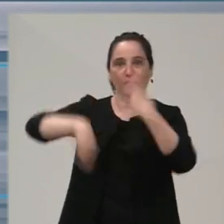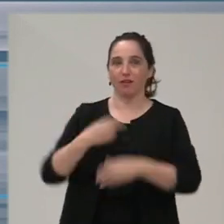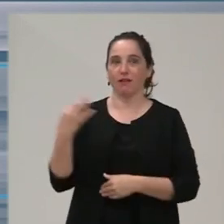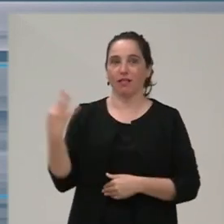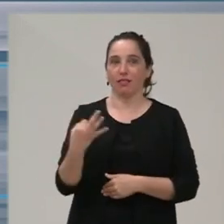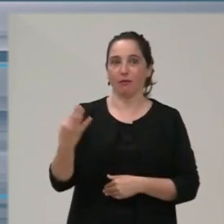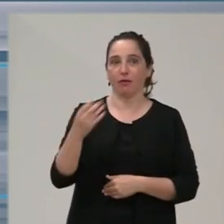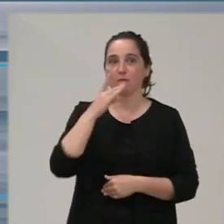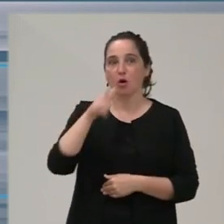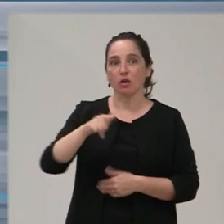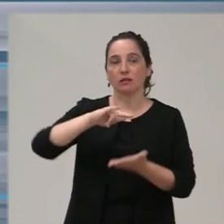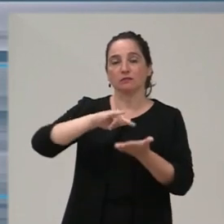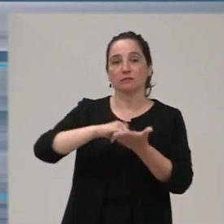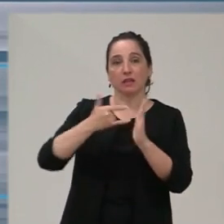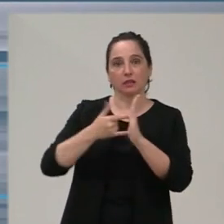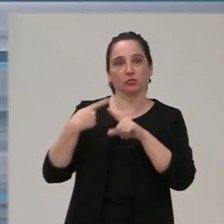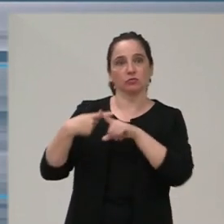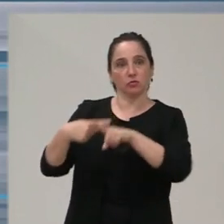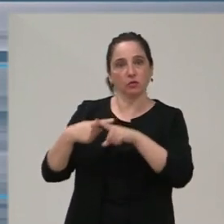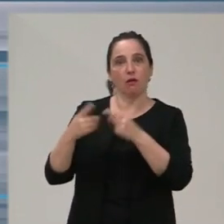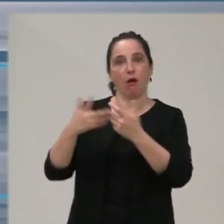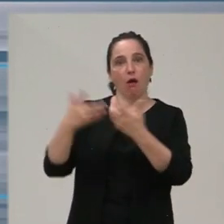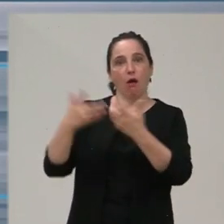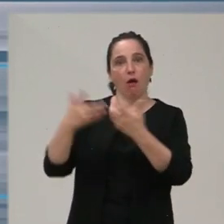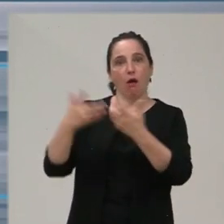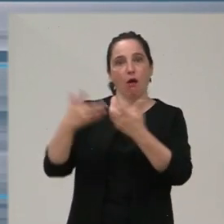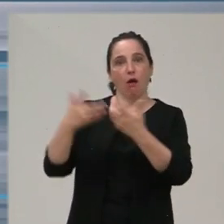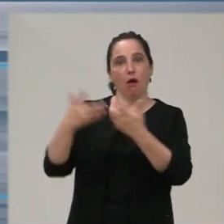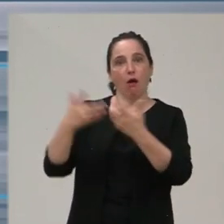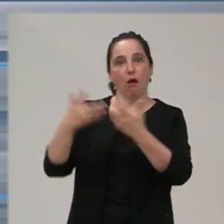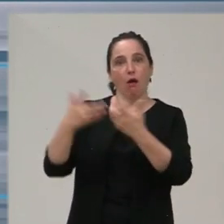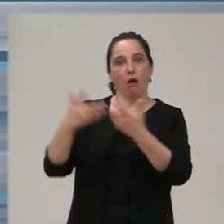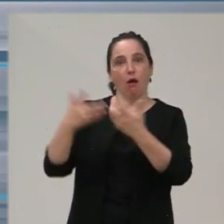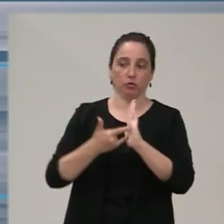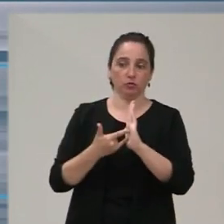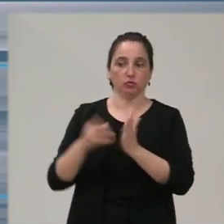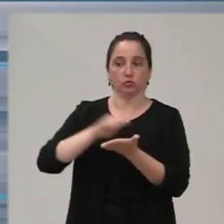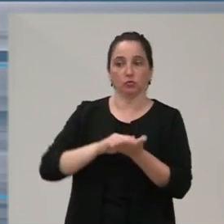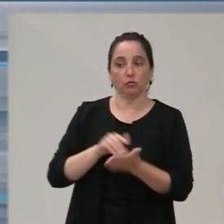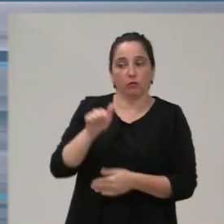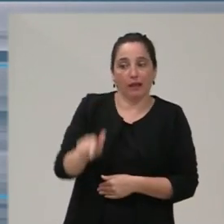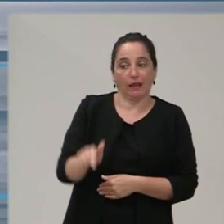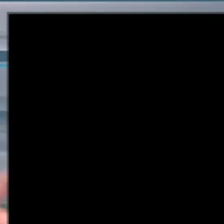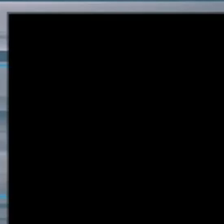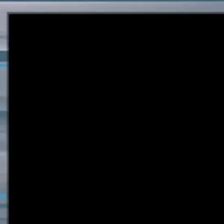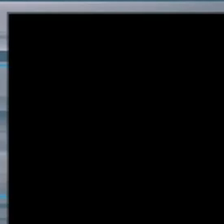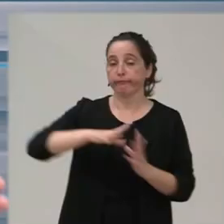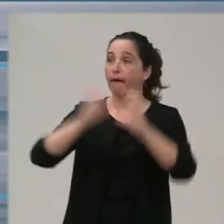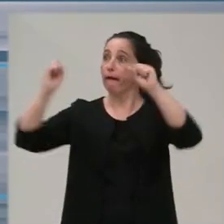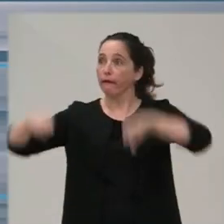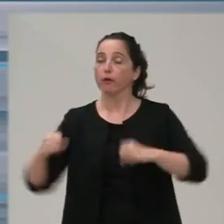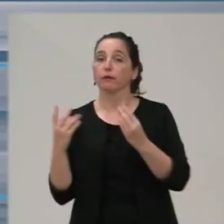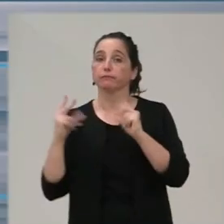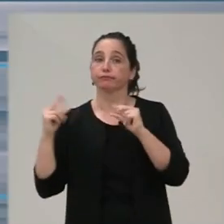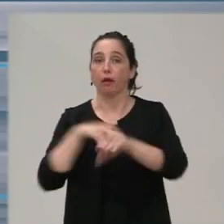todos los técnicos comparten y aconsejan y, por lo tanto, la solución con la que está de acuerdo y que asume